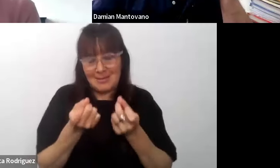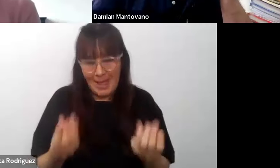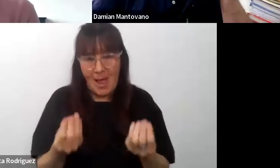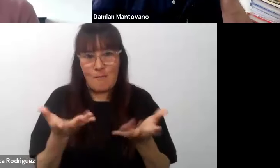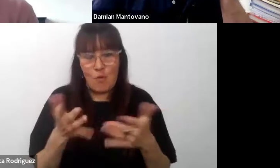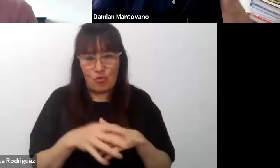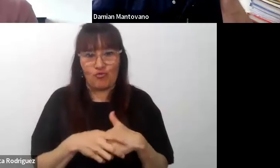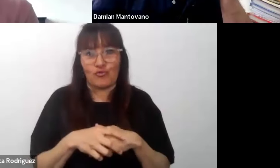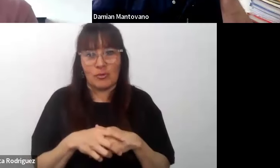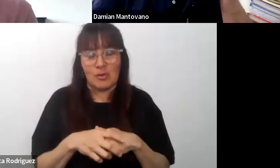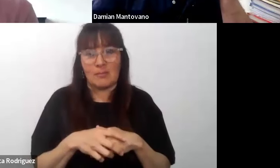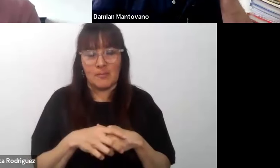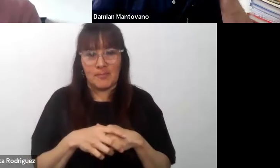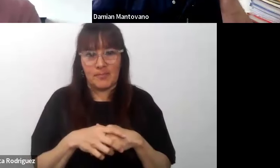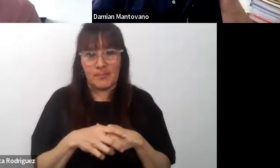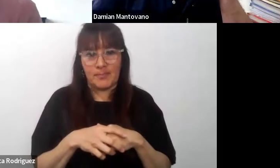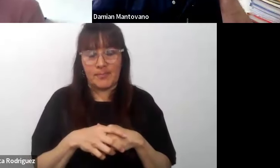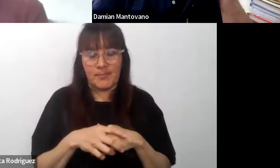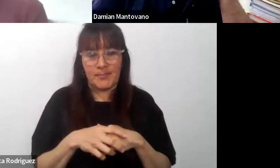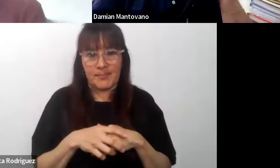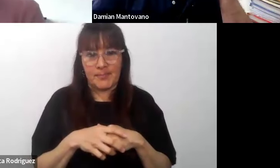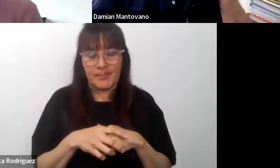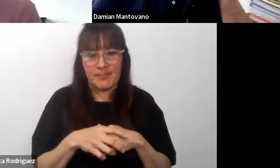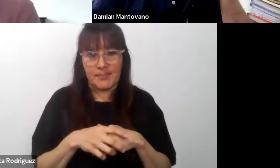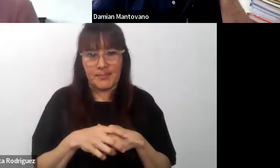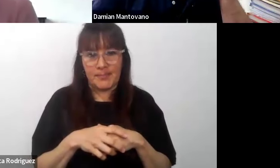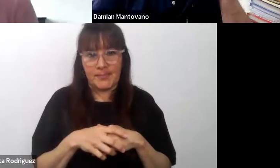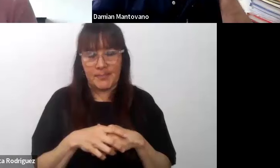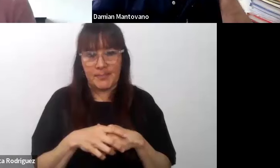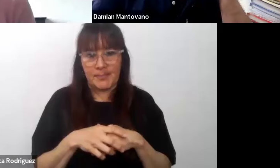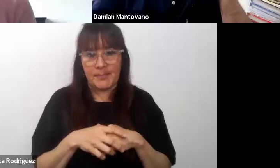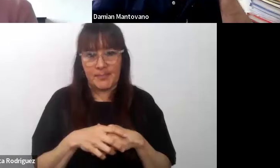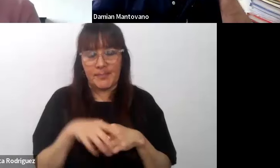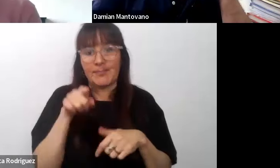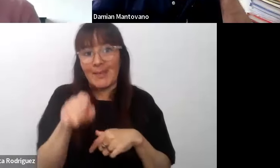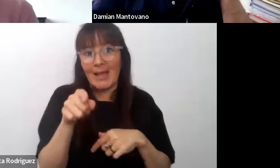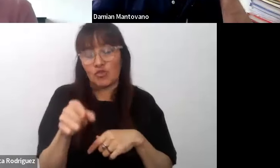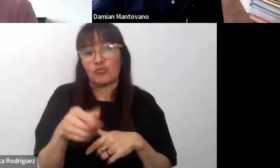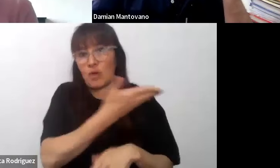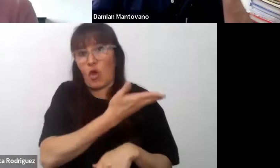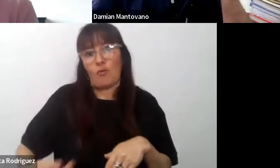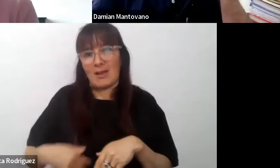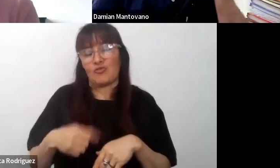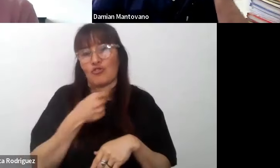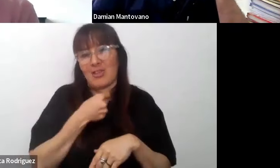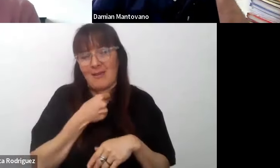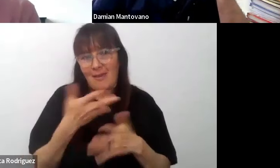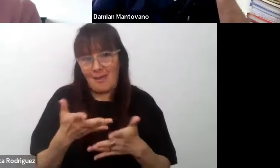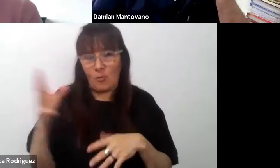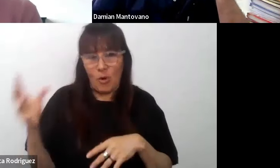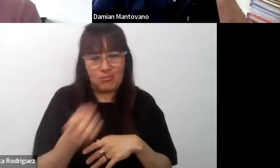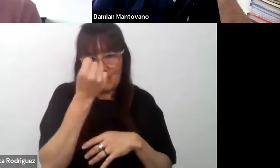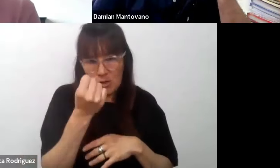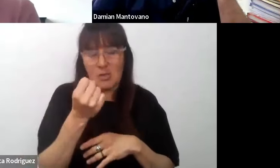este tiempo hay que valorizar esto y es lo que lo que quieren lo que el gobierno quiere desplegar un gran